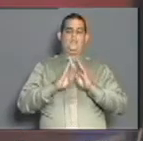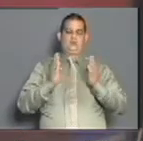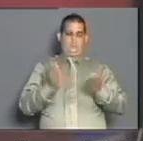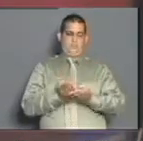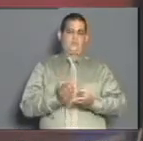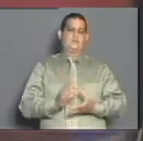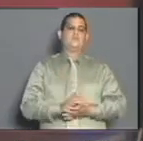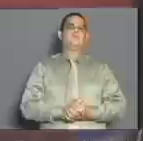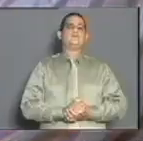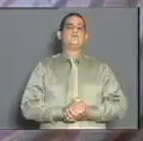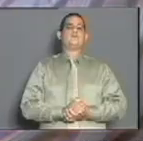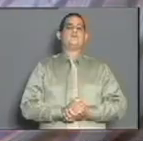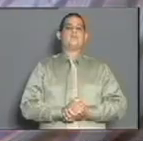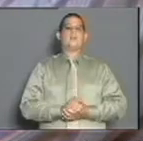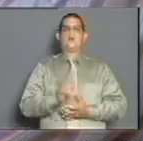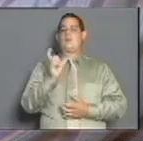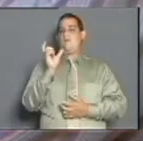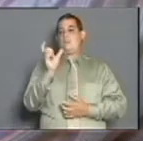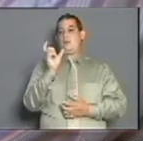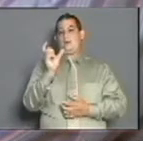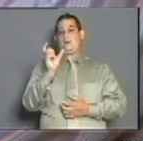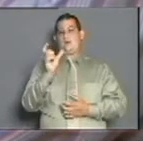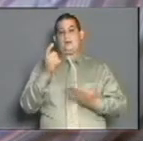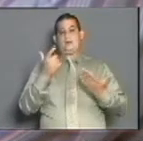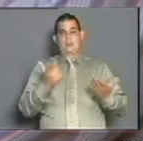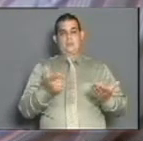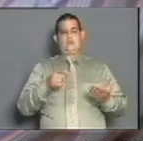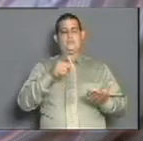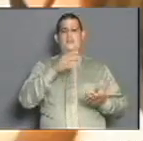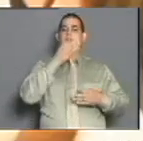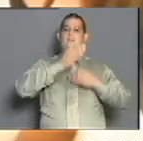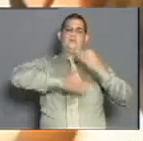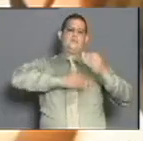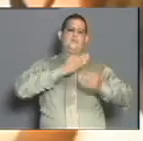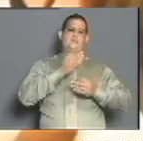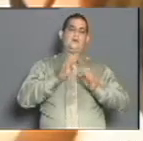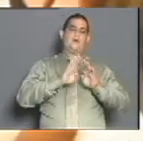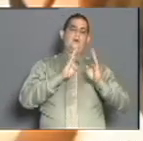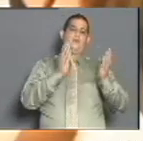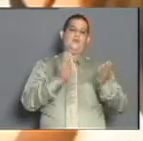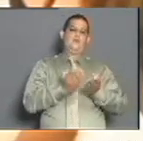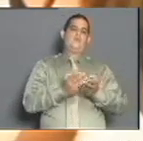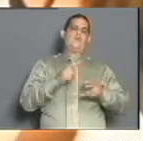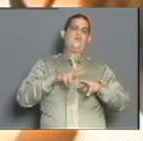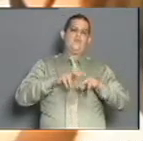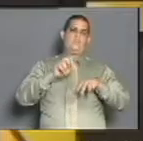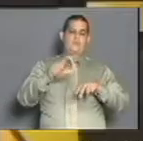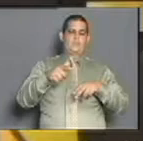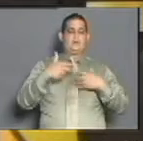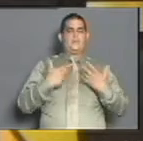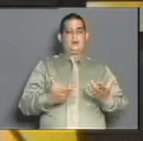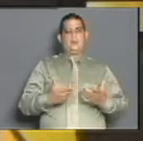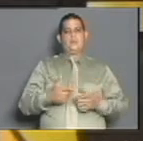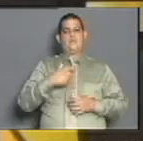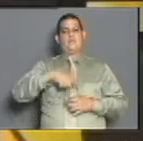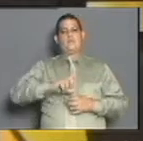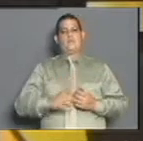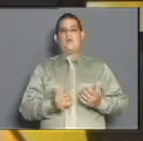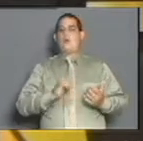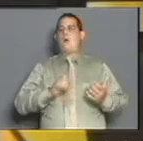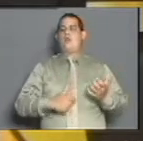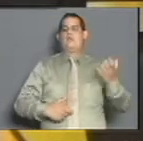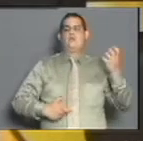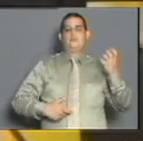sectores. Las palabras del presidente de la República acapararon la atención de los diputados holguineros, quienes como guardianes de la